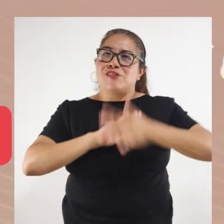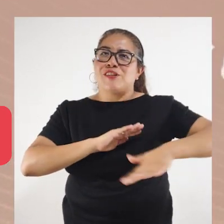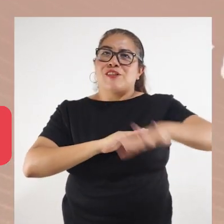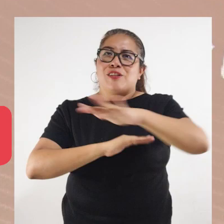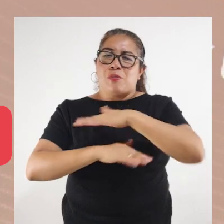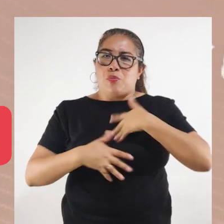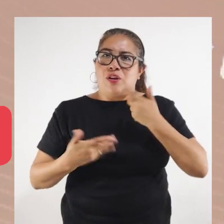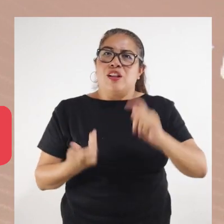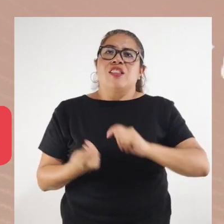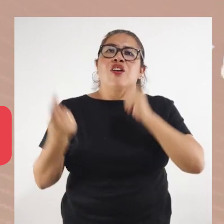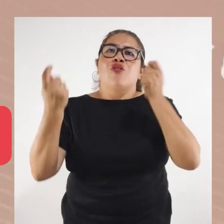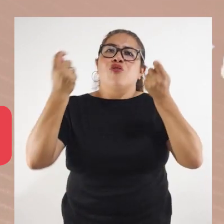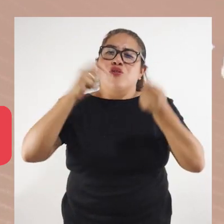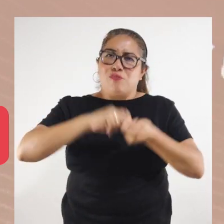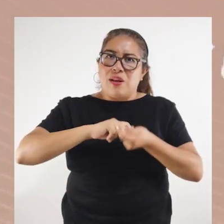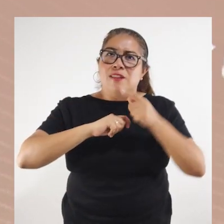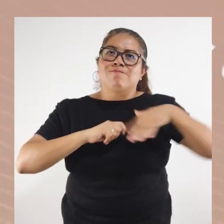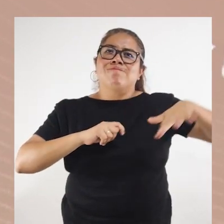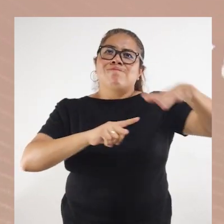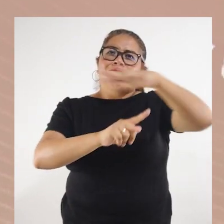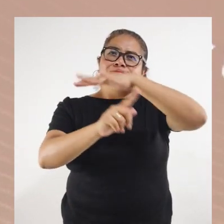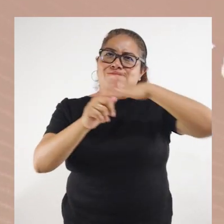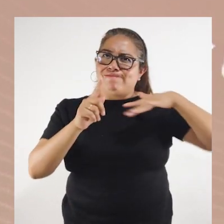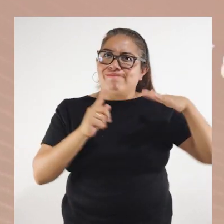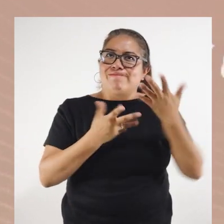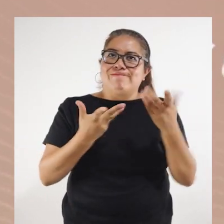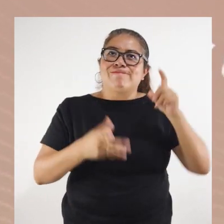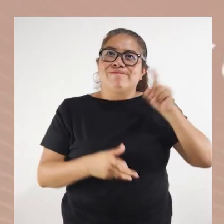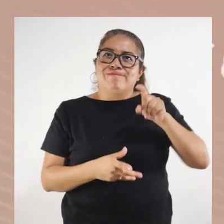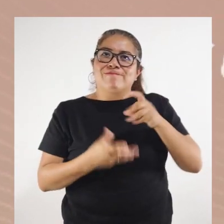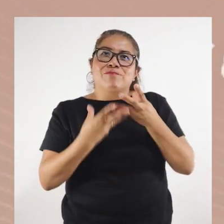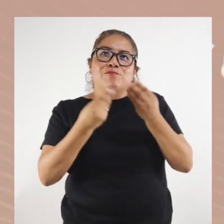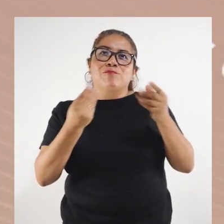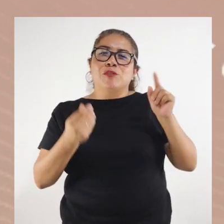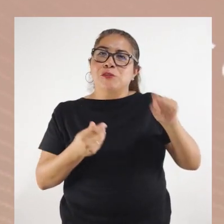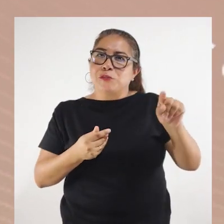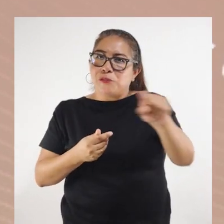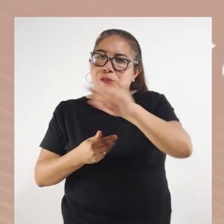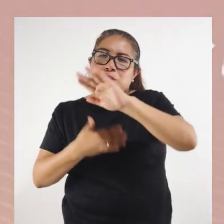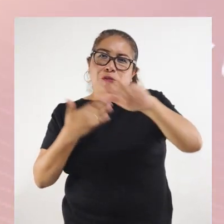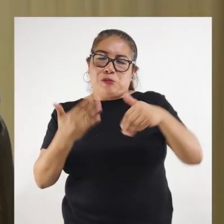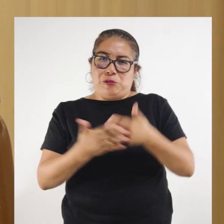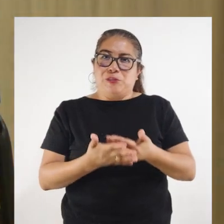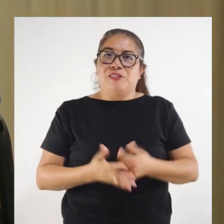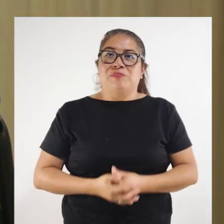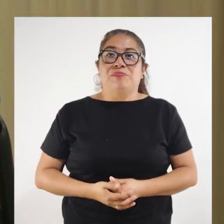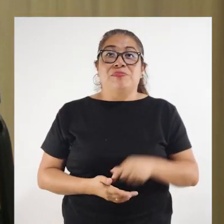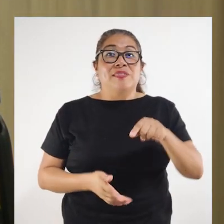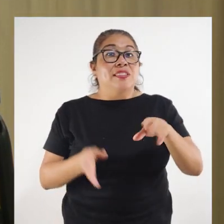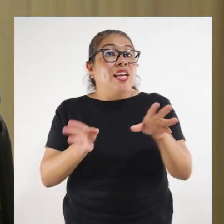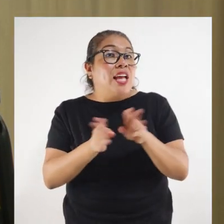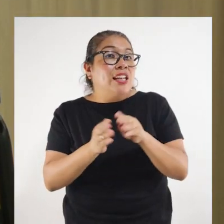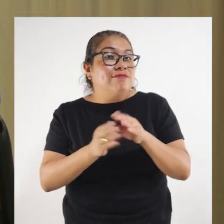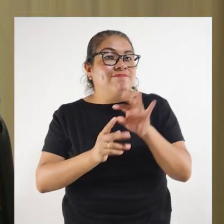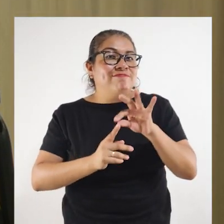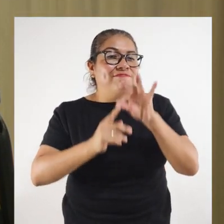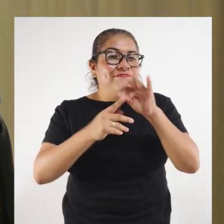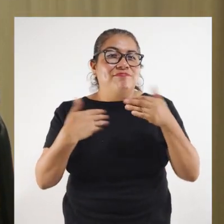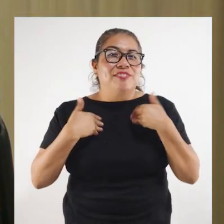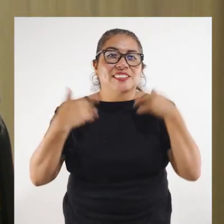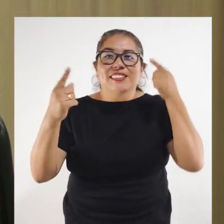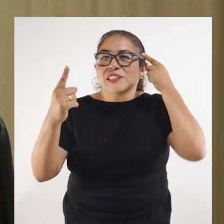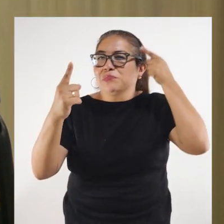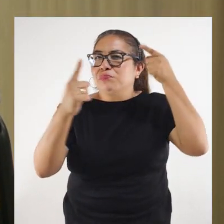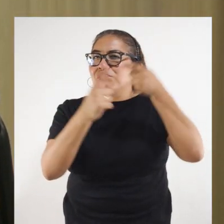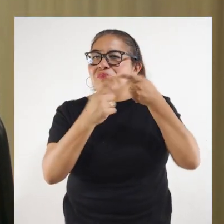Necesitamos transformar nuestra sociedad y para ello los necesitamos a todos y todas. Este evento pretende o tiene